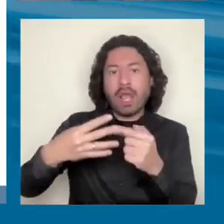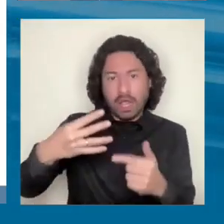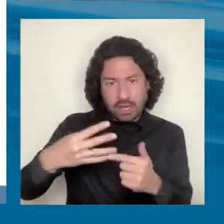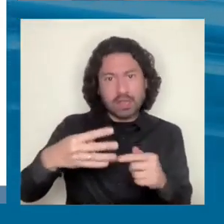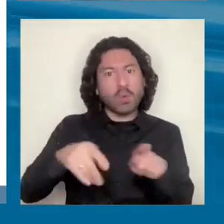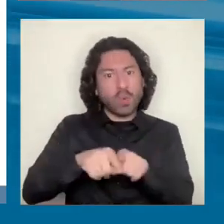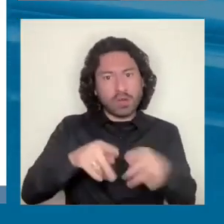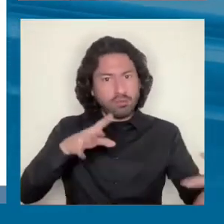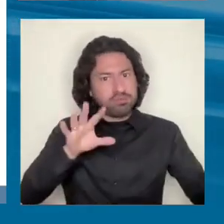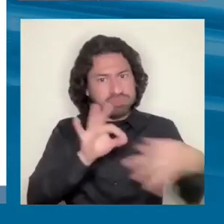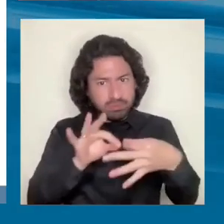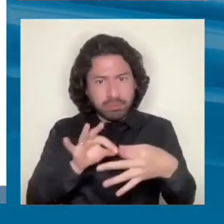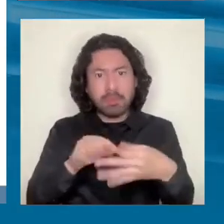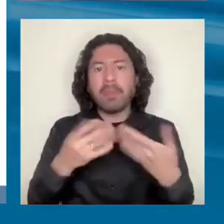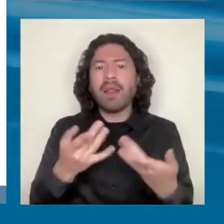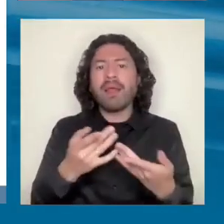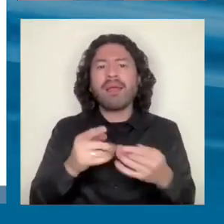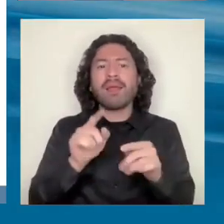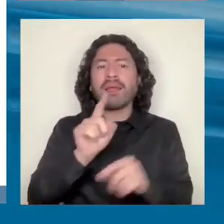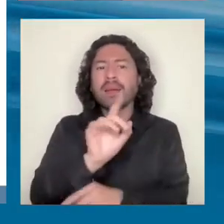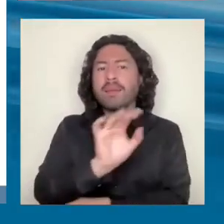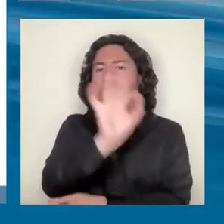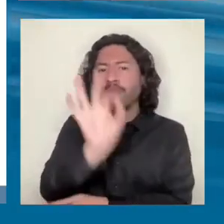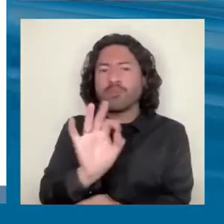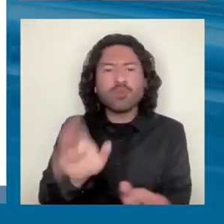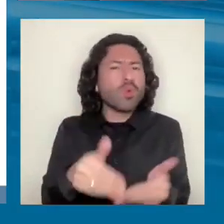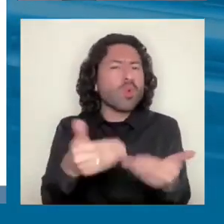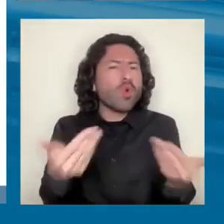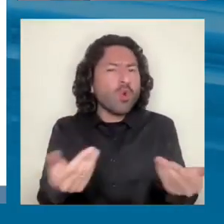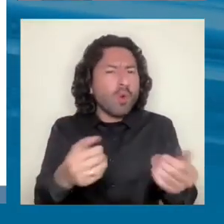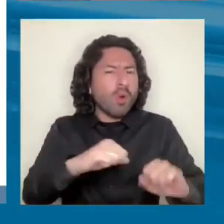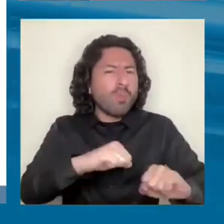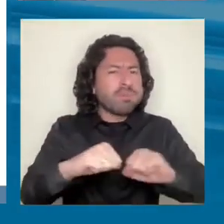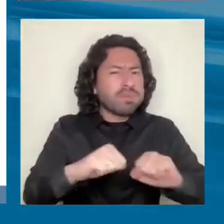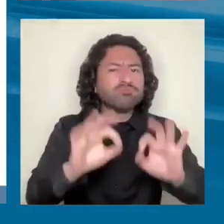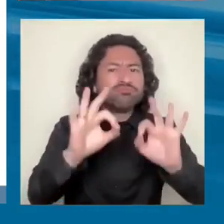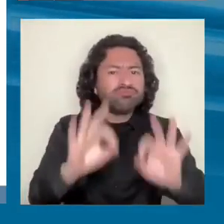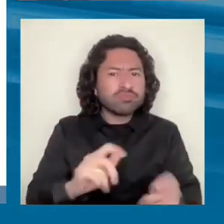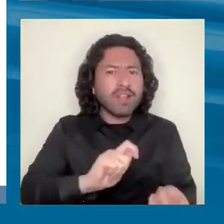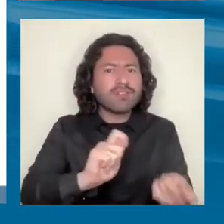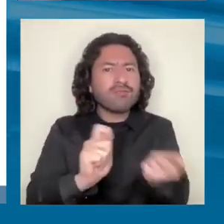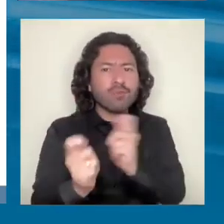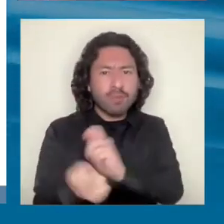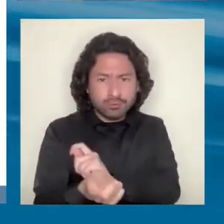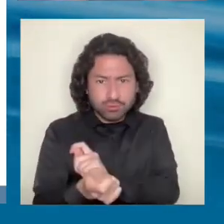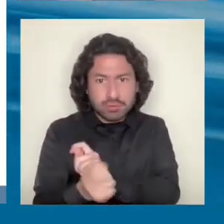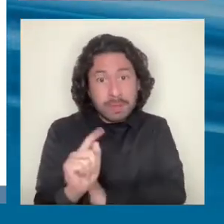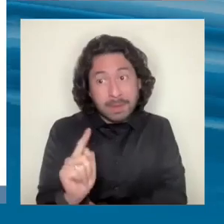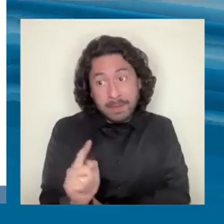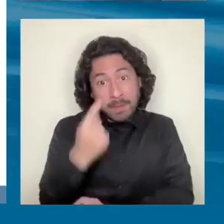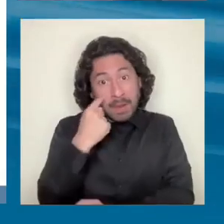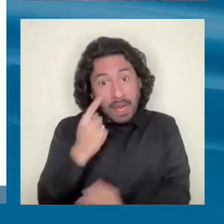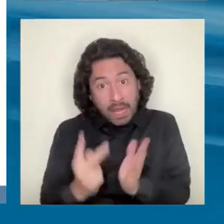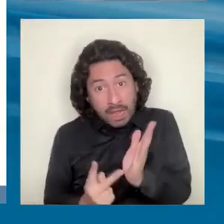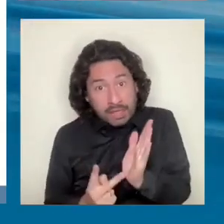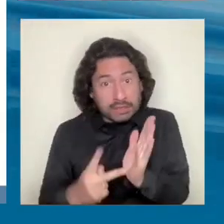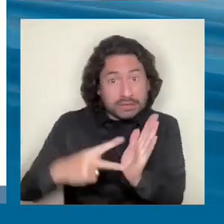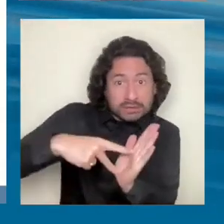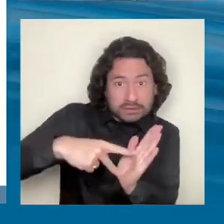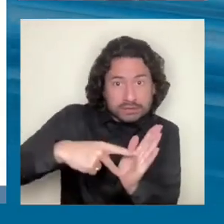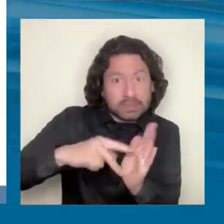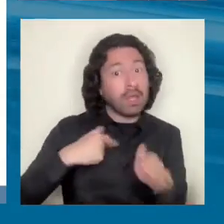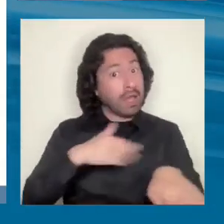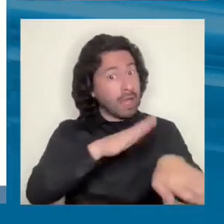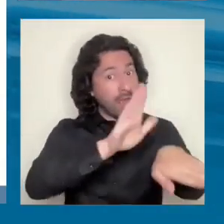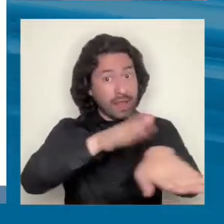para responder a la pregunta de cómo gestionar la transformación respectiva. Es un primer intento, de una vez hago la advertencia,